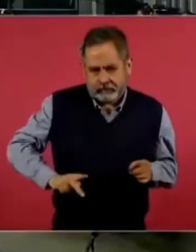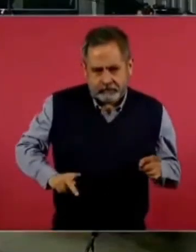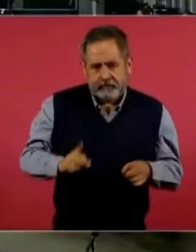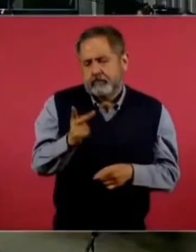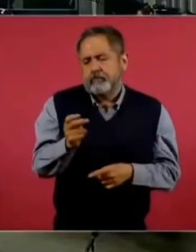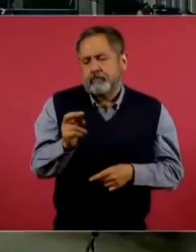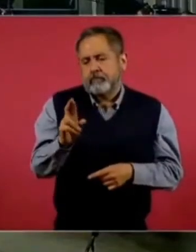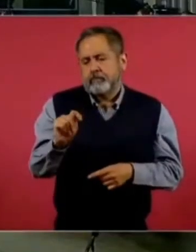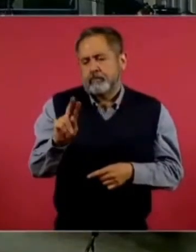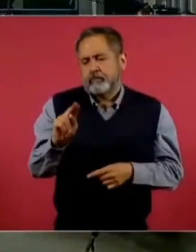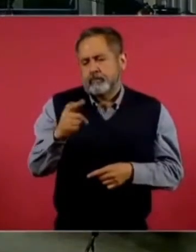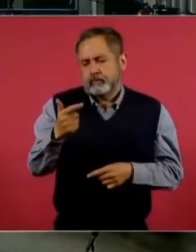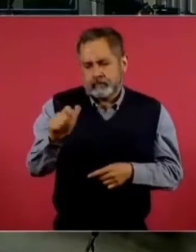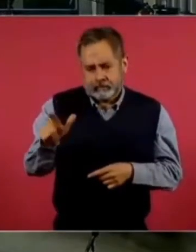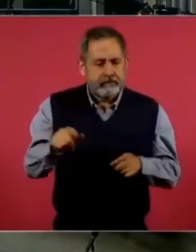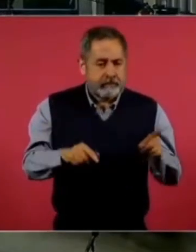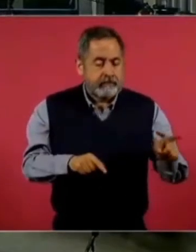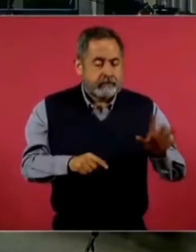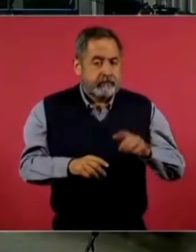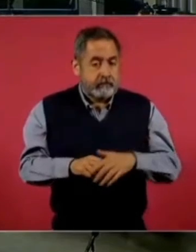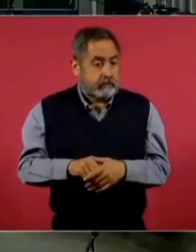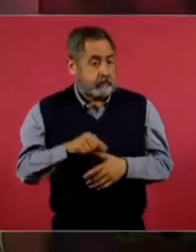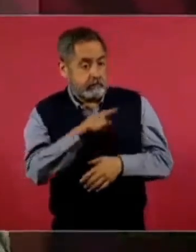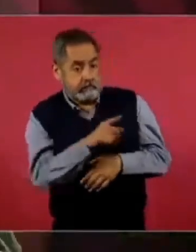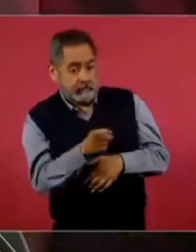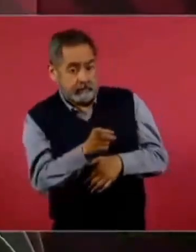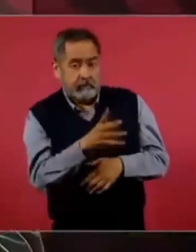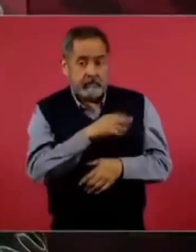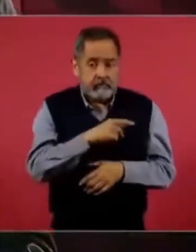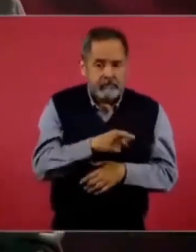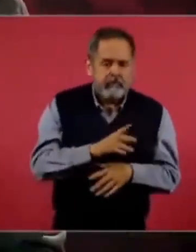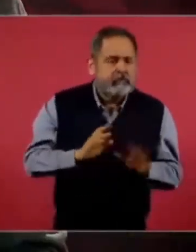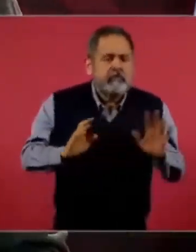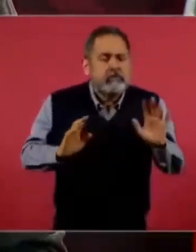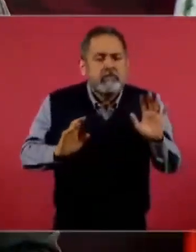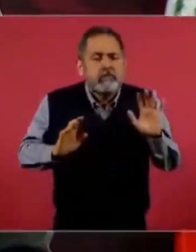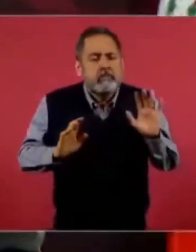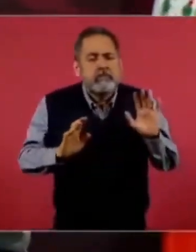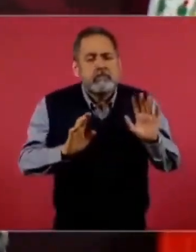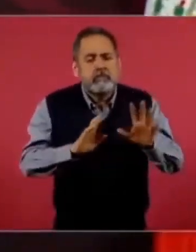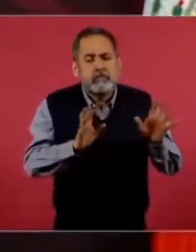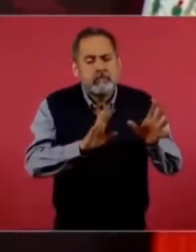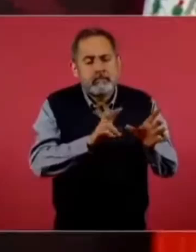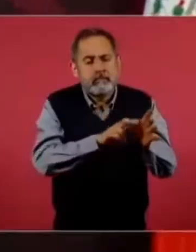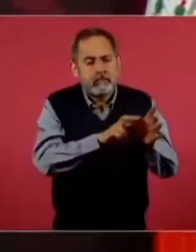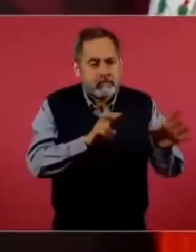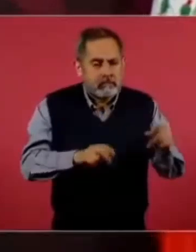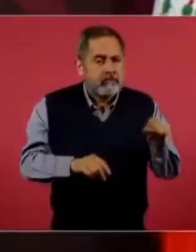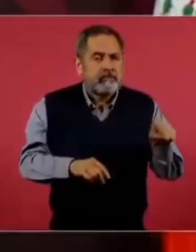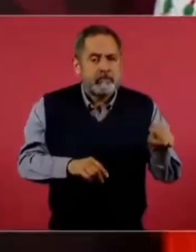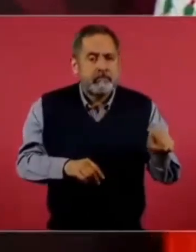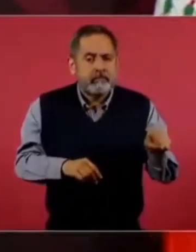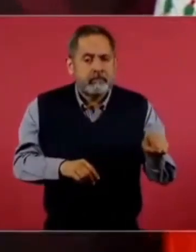era y es más